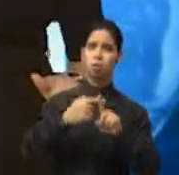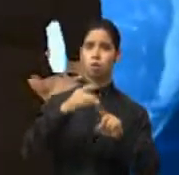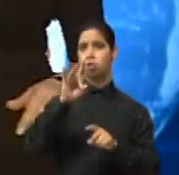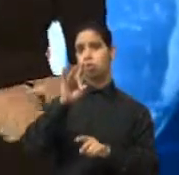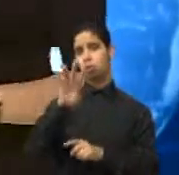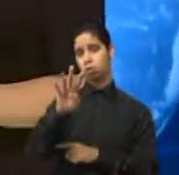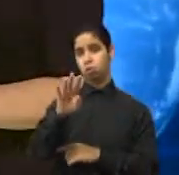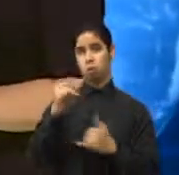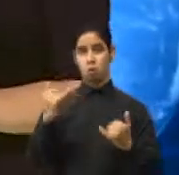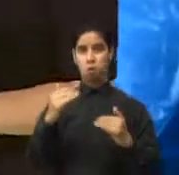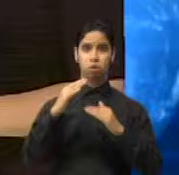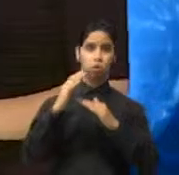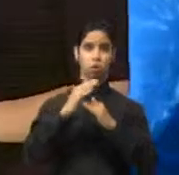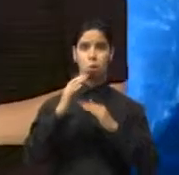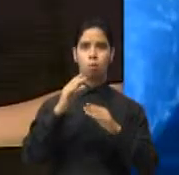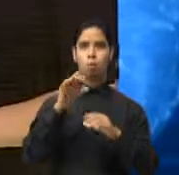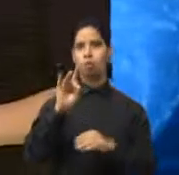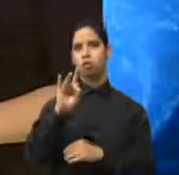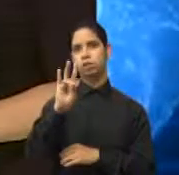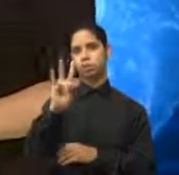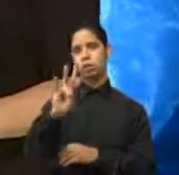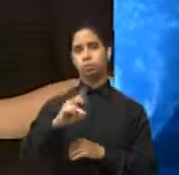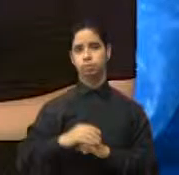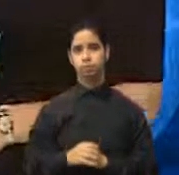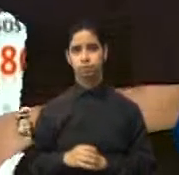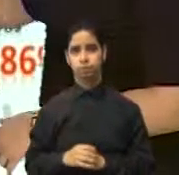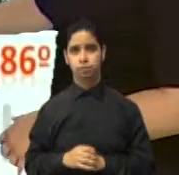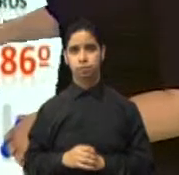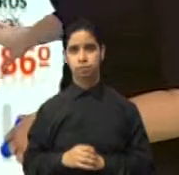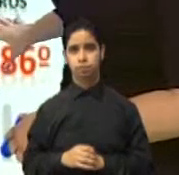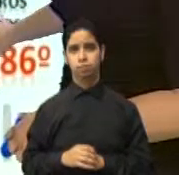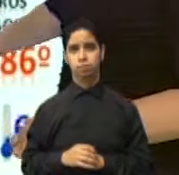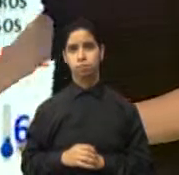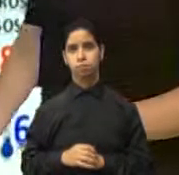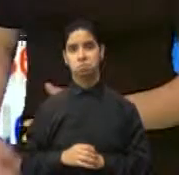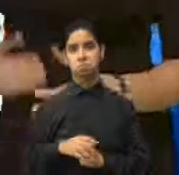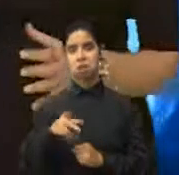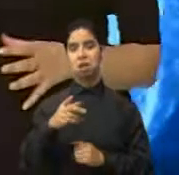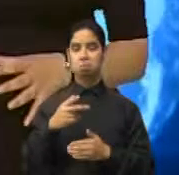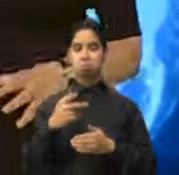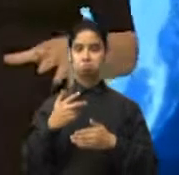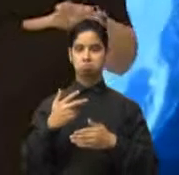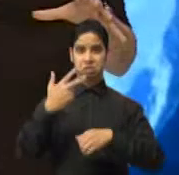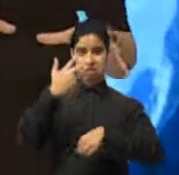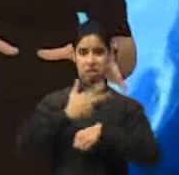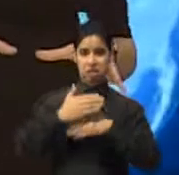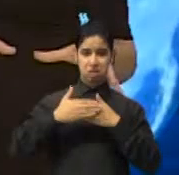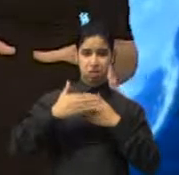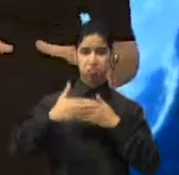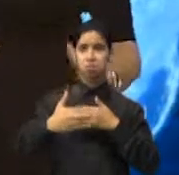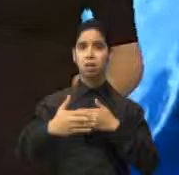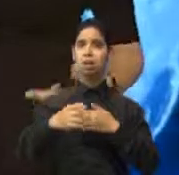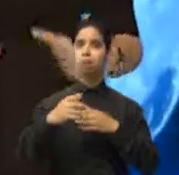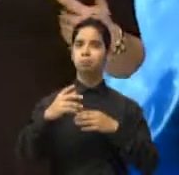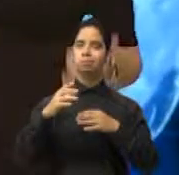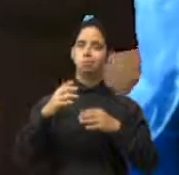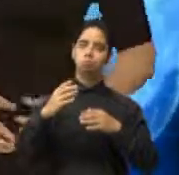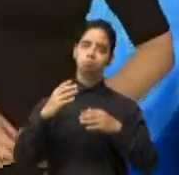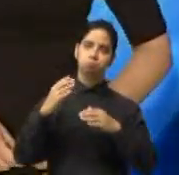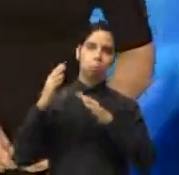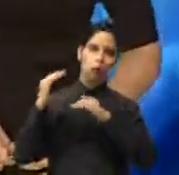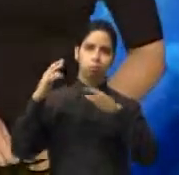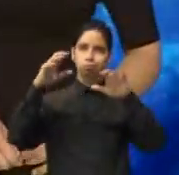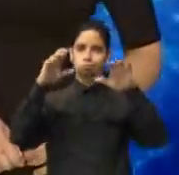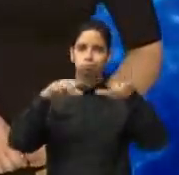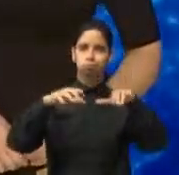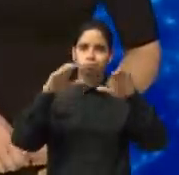hoy la máxima alcanzó 87 grados. Para los próximos tres días, espere al menos aguas de los dispersos en horas de la mañana y en horas de la tarde